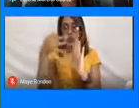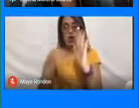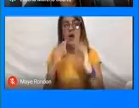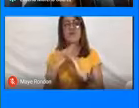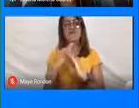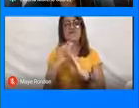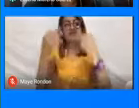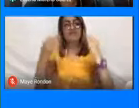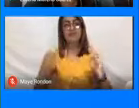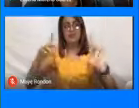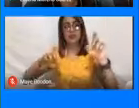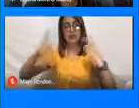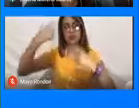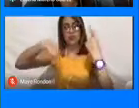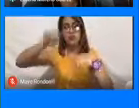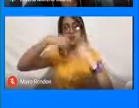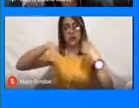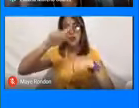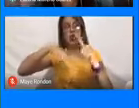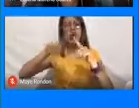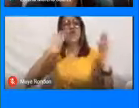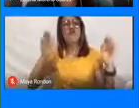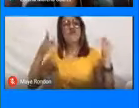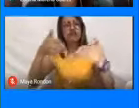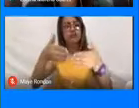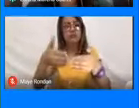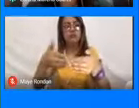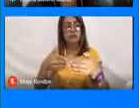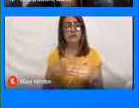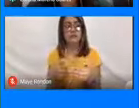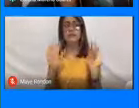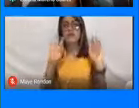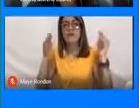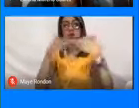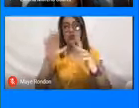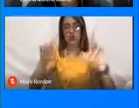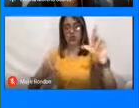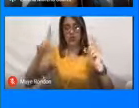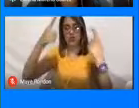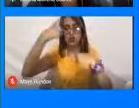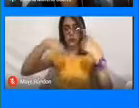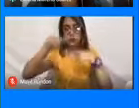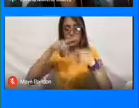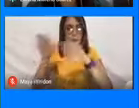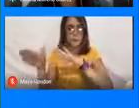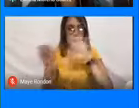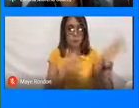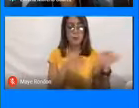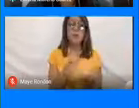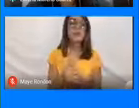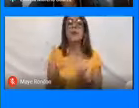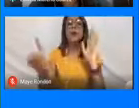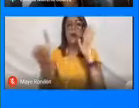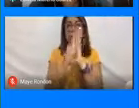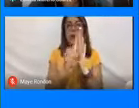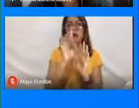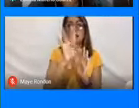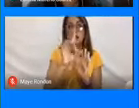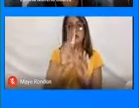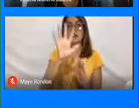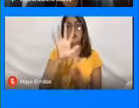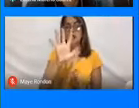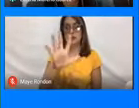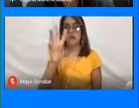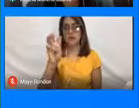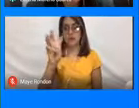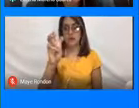seguridad turística enfocada al turismo. Entonces, tenemos la ley 1558